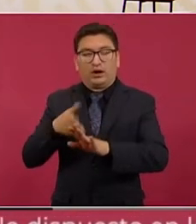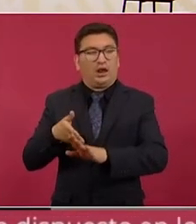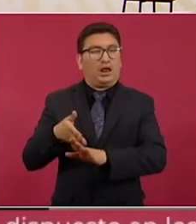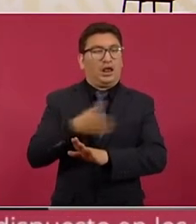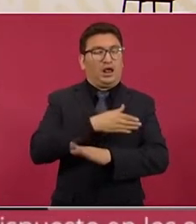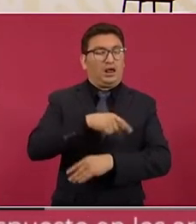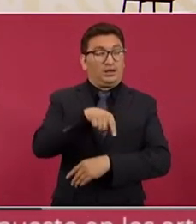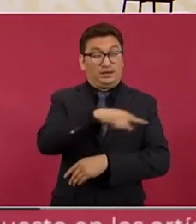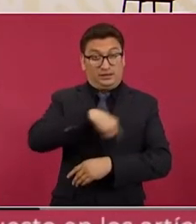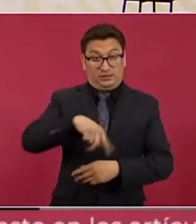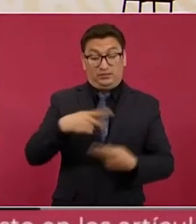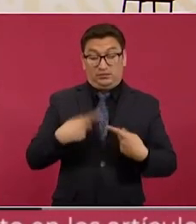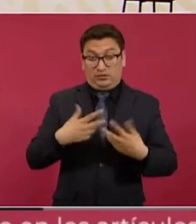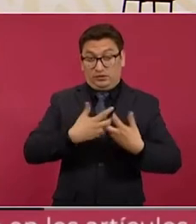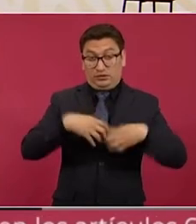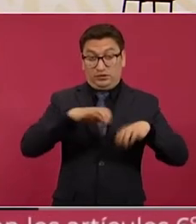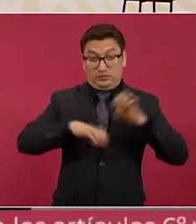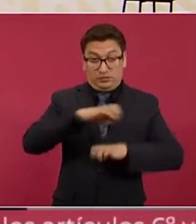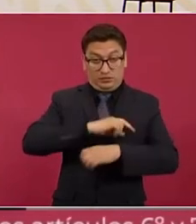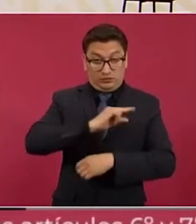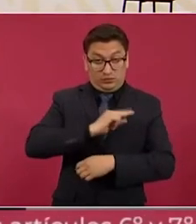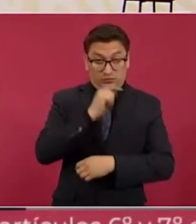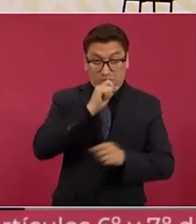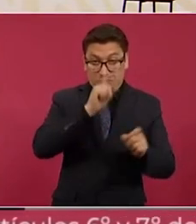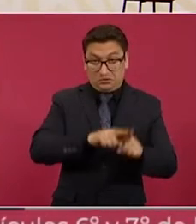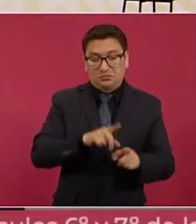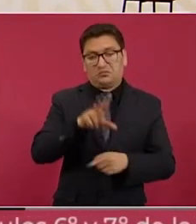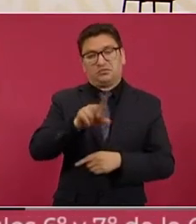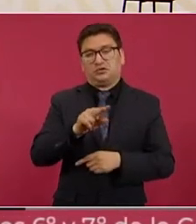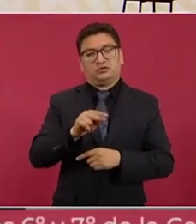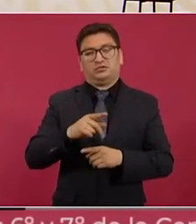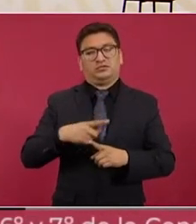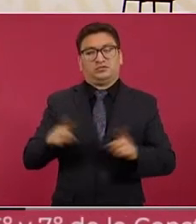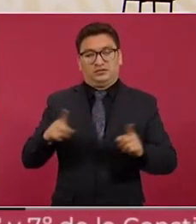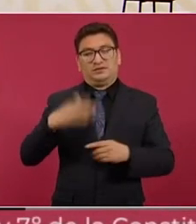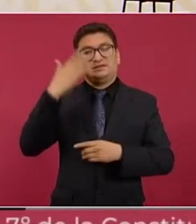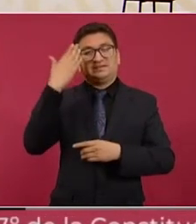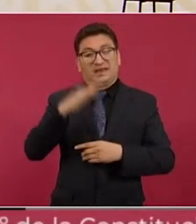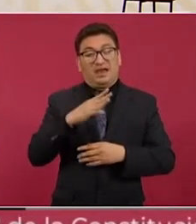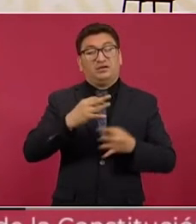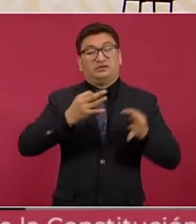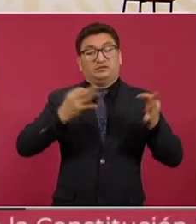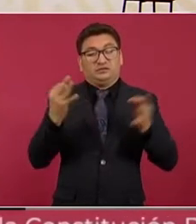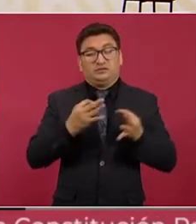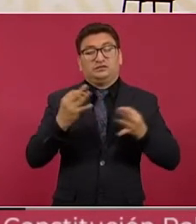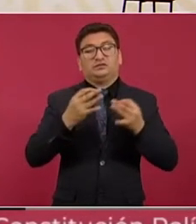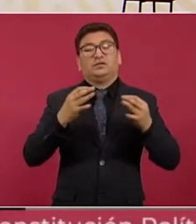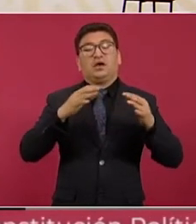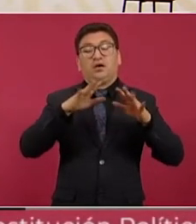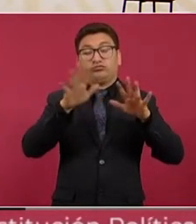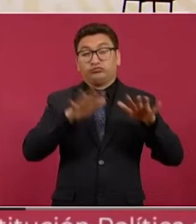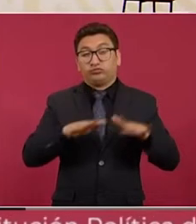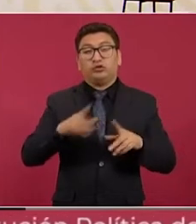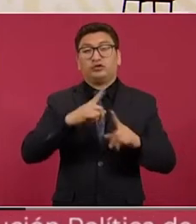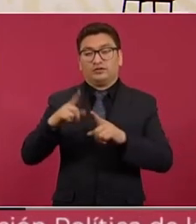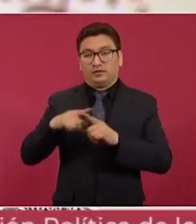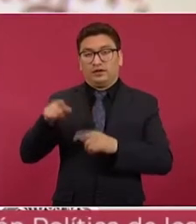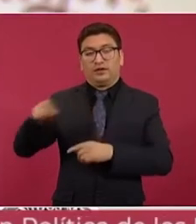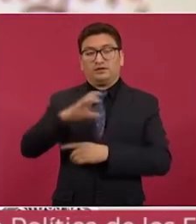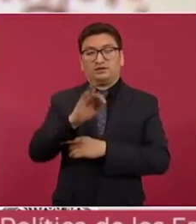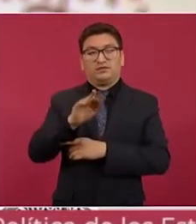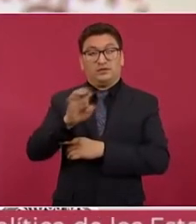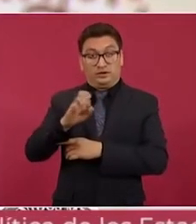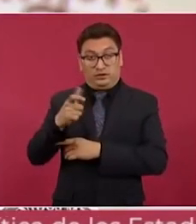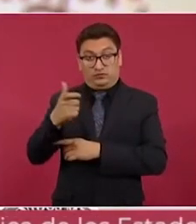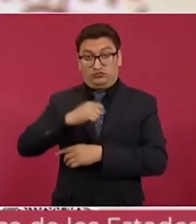empresas privadas. A pesar de la contingencia del invierno, la comisión no aumentó el